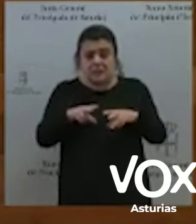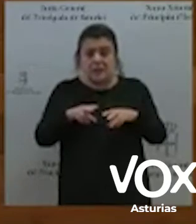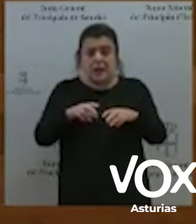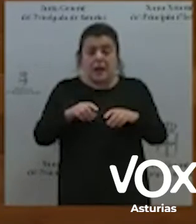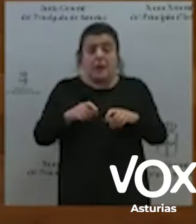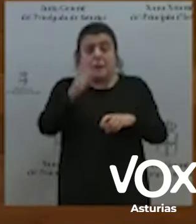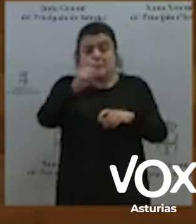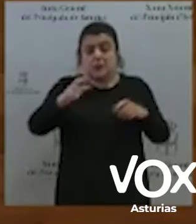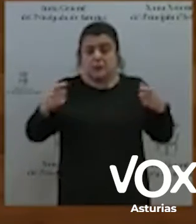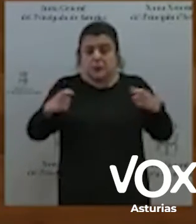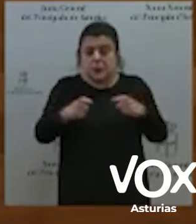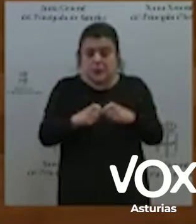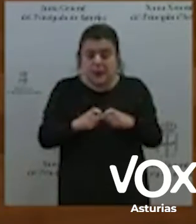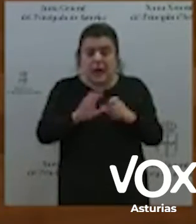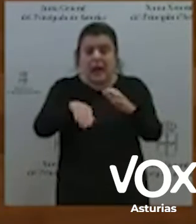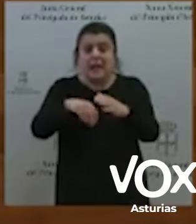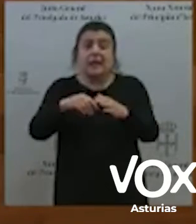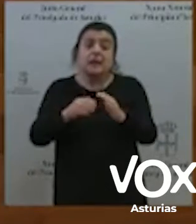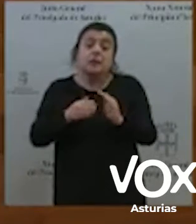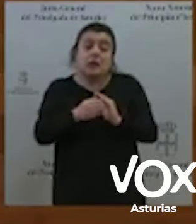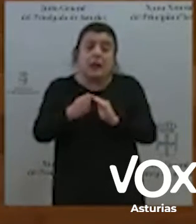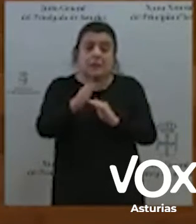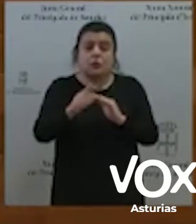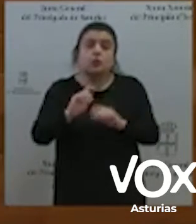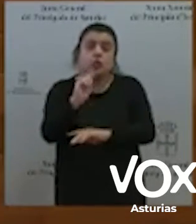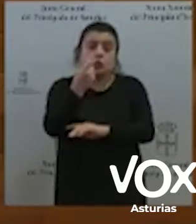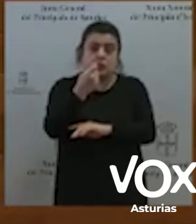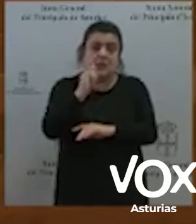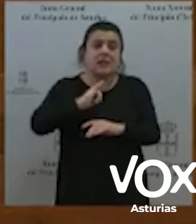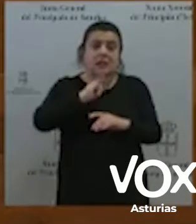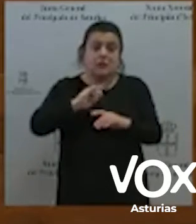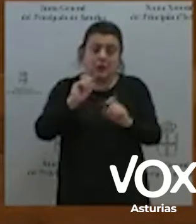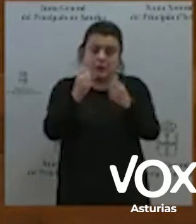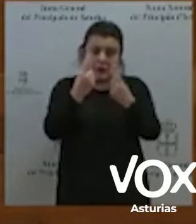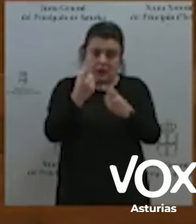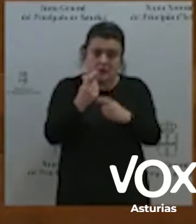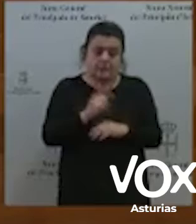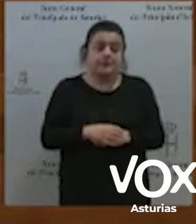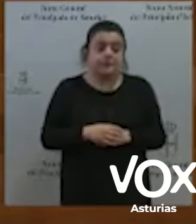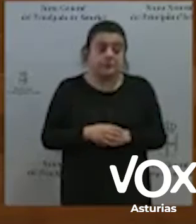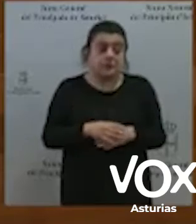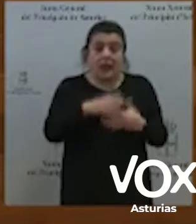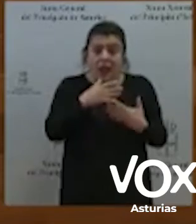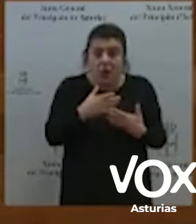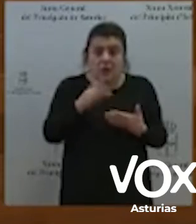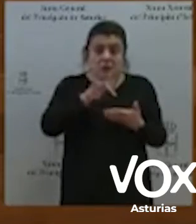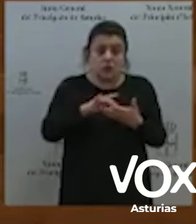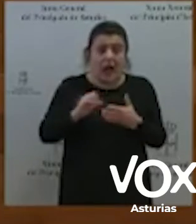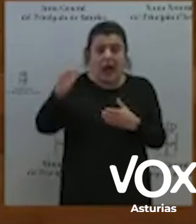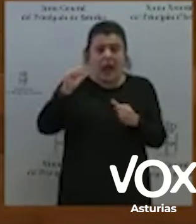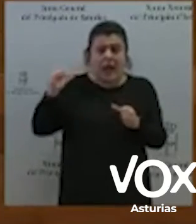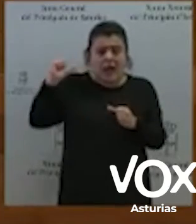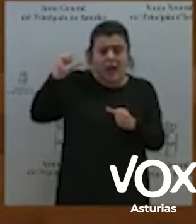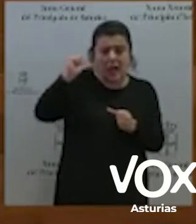Y ahora es cuando quieren, después de tantos años en el gobierno, ahora es cuando quieren analizar el modelo de Asturias. ¿Nos